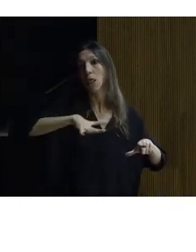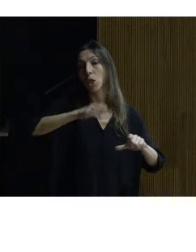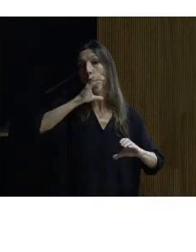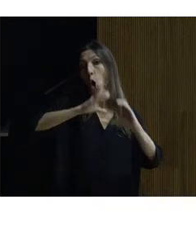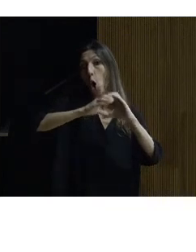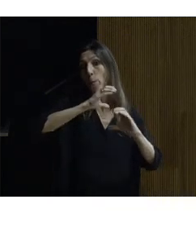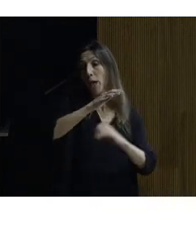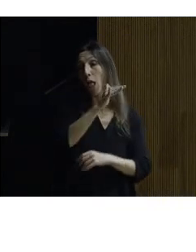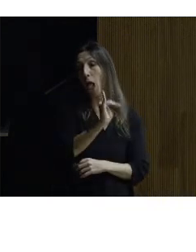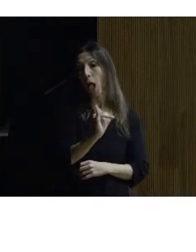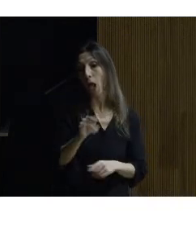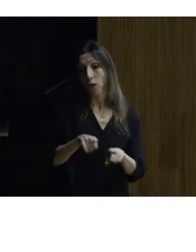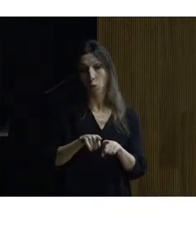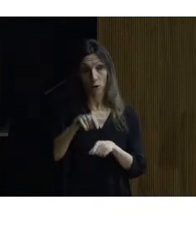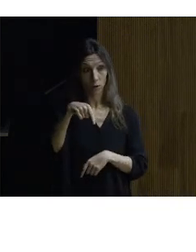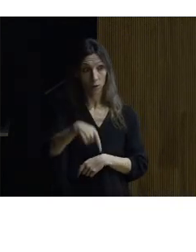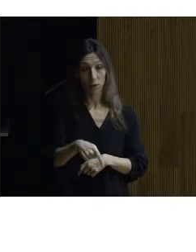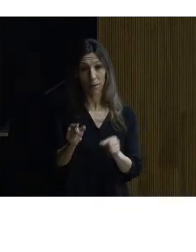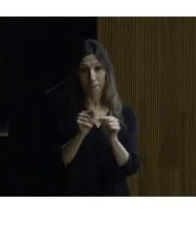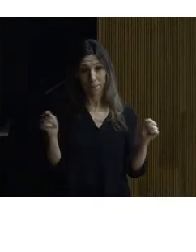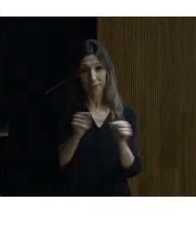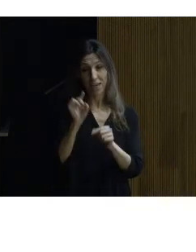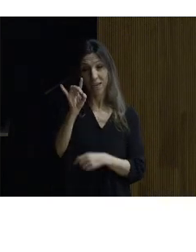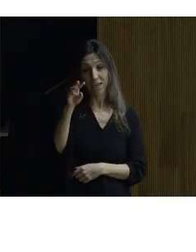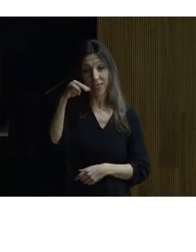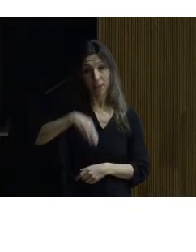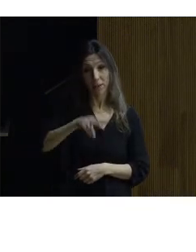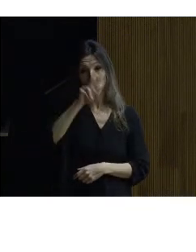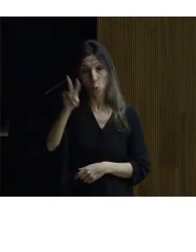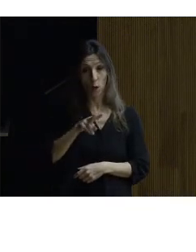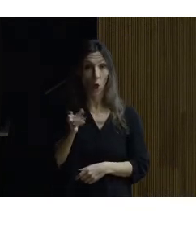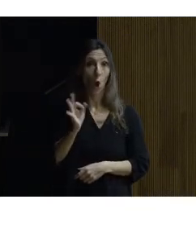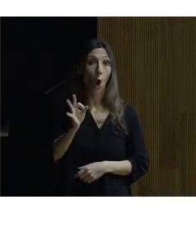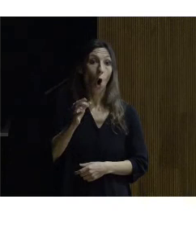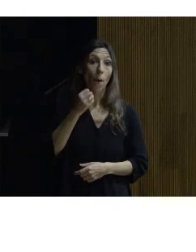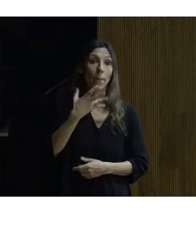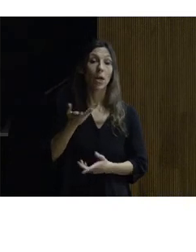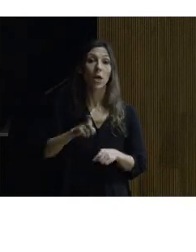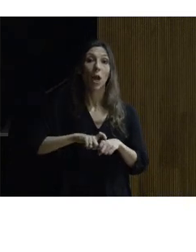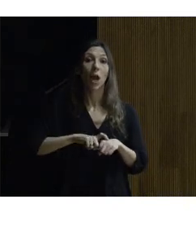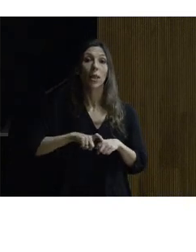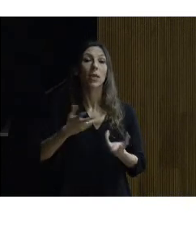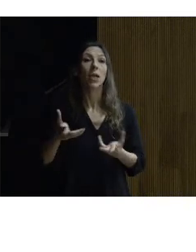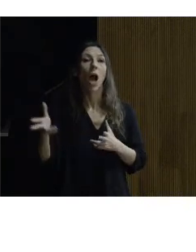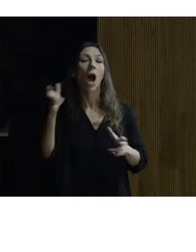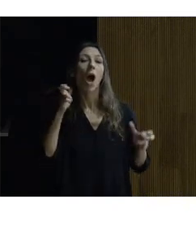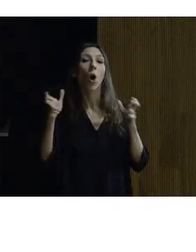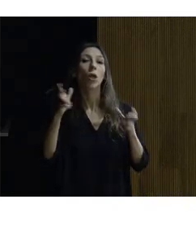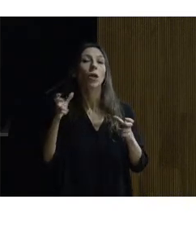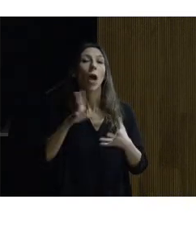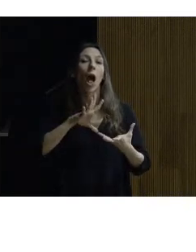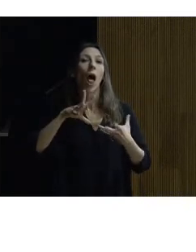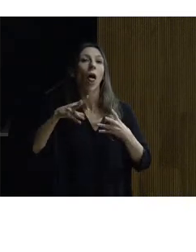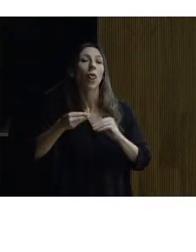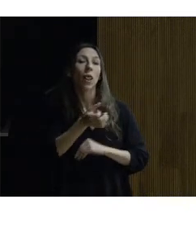como puede ser este con más de 15 metros cuadrados o bien que no tenga unas características acústicas adecuadas para